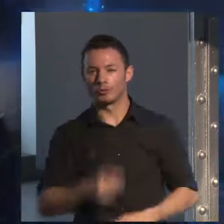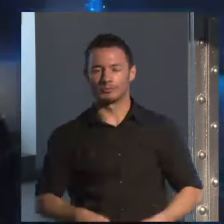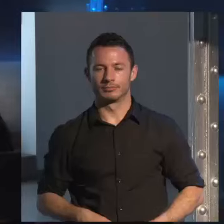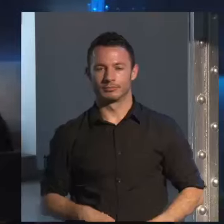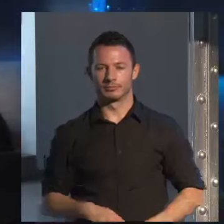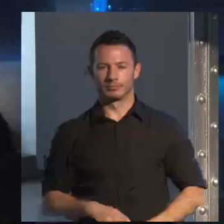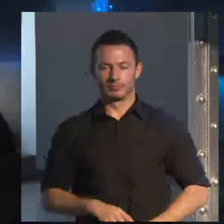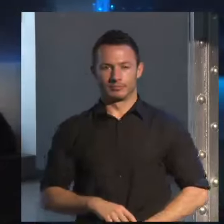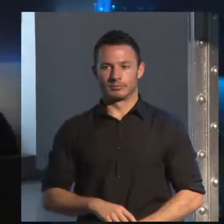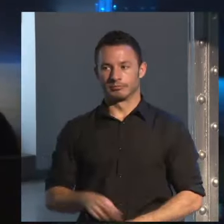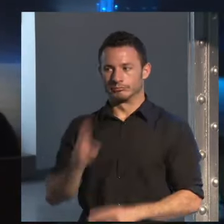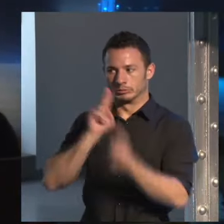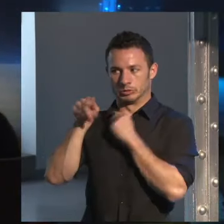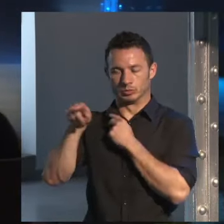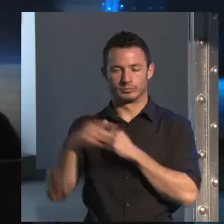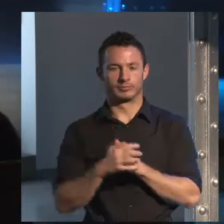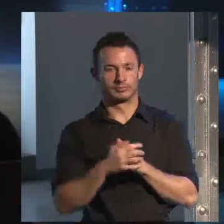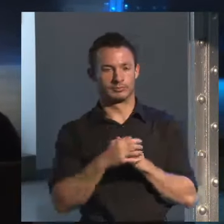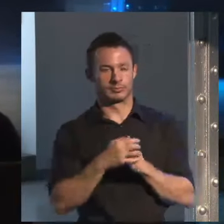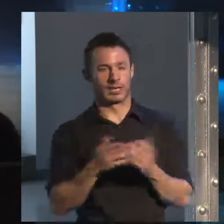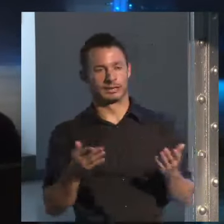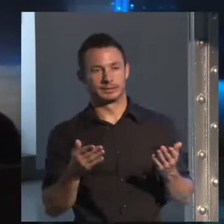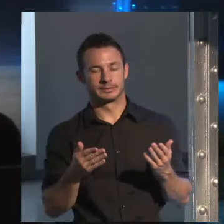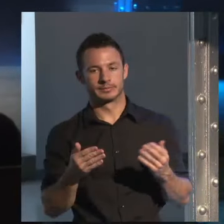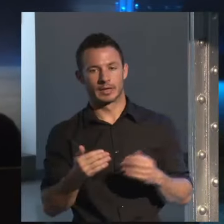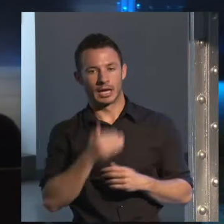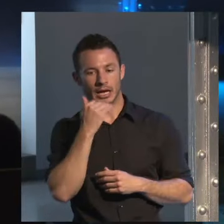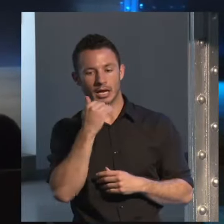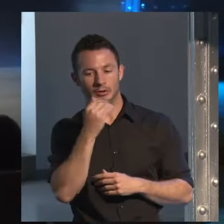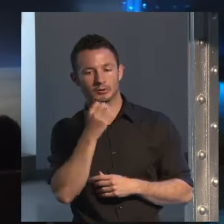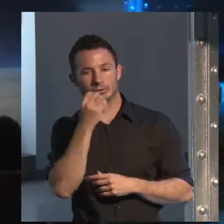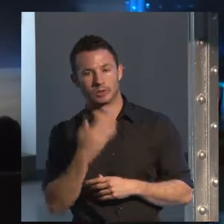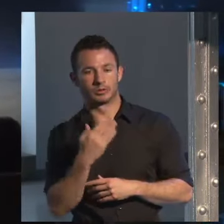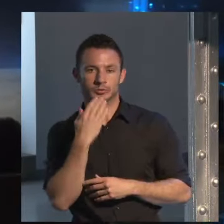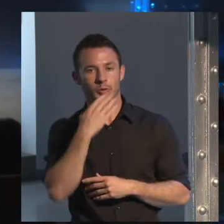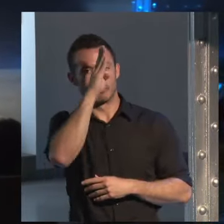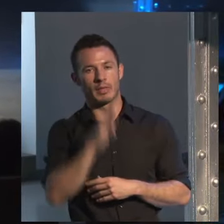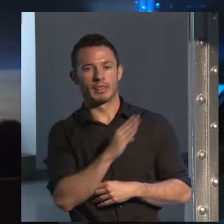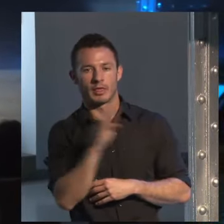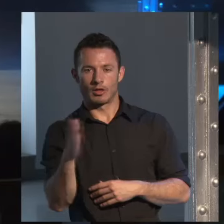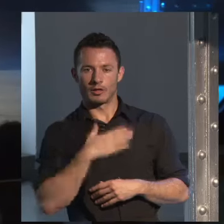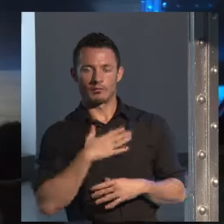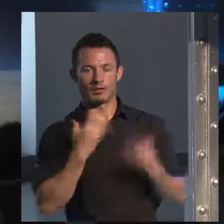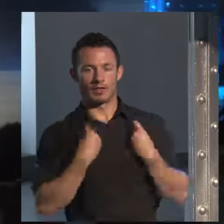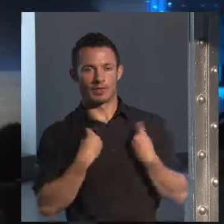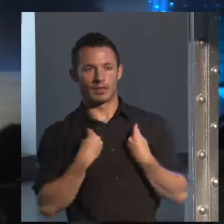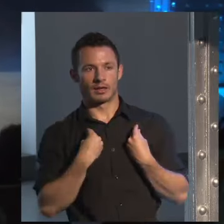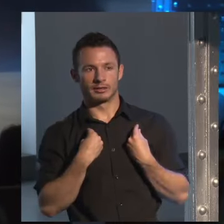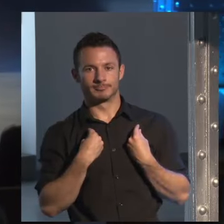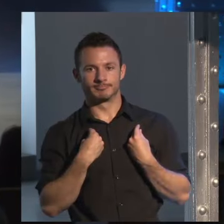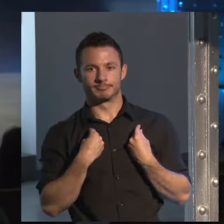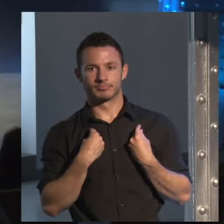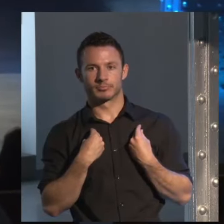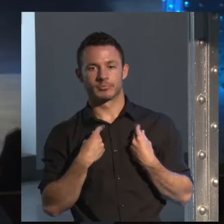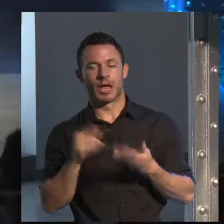una de las bendiciones de mi vida ha sido ser un autor